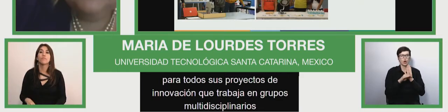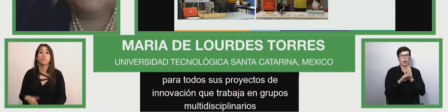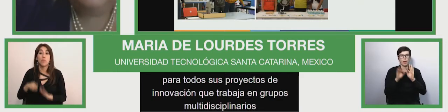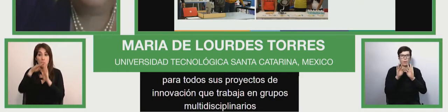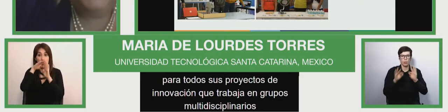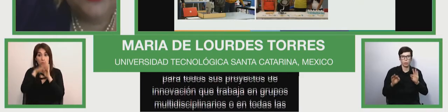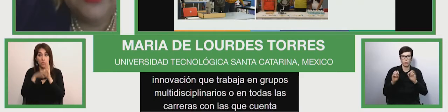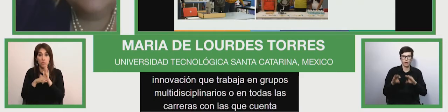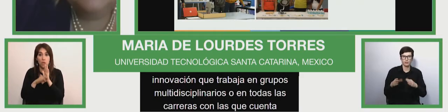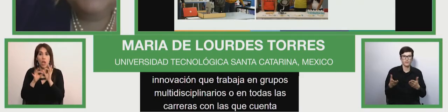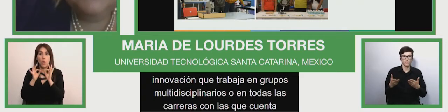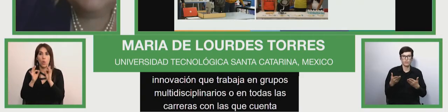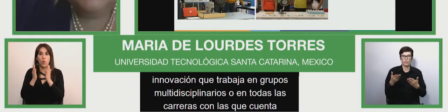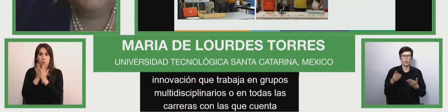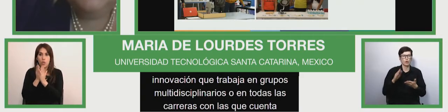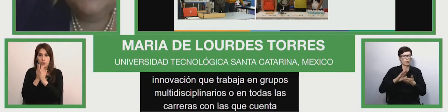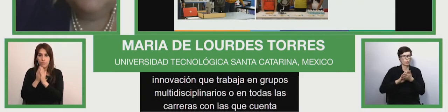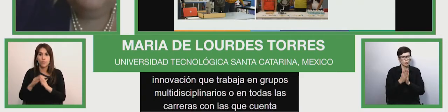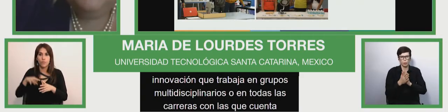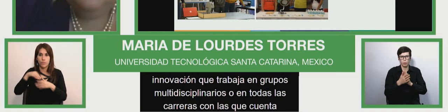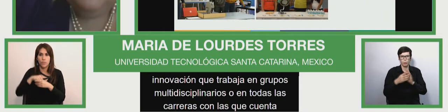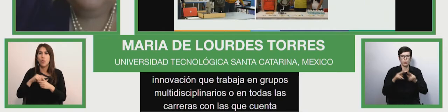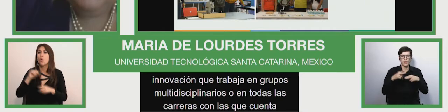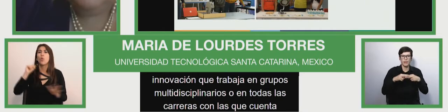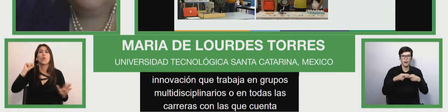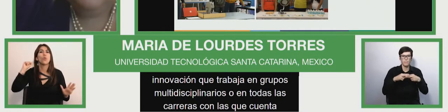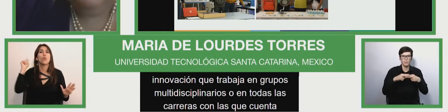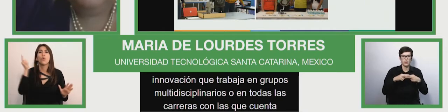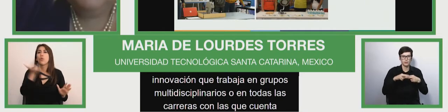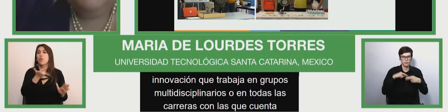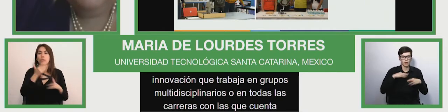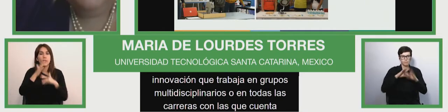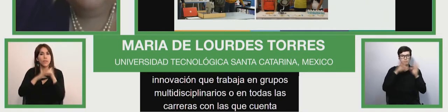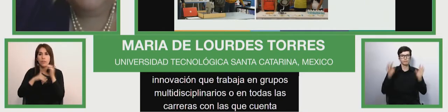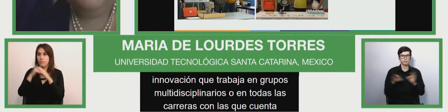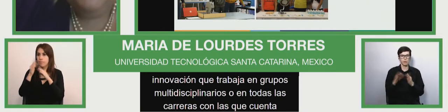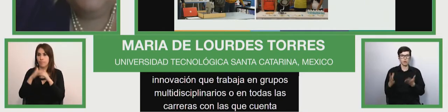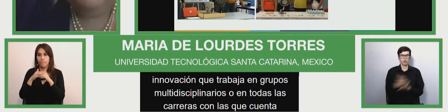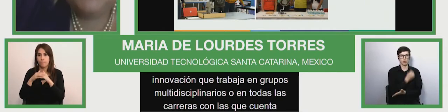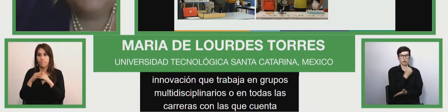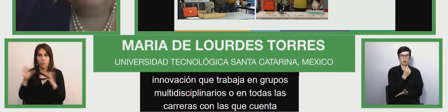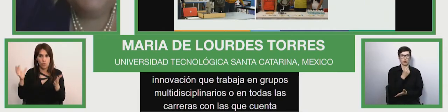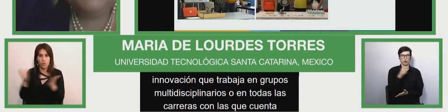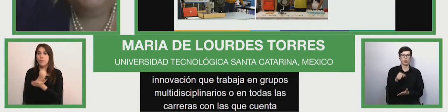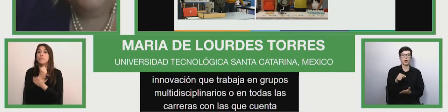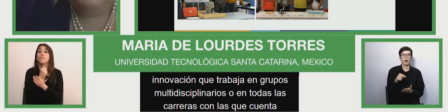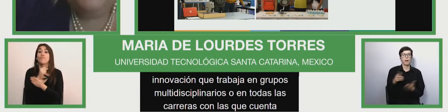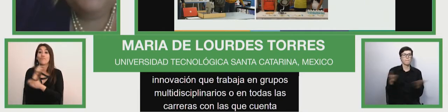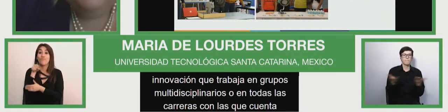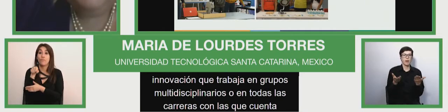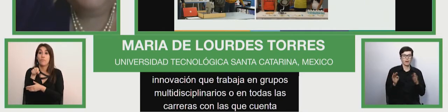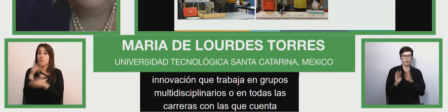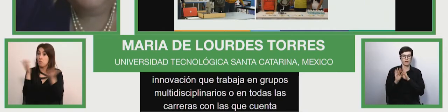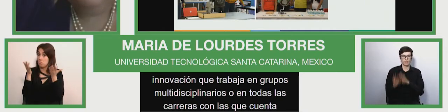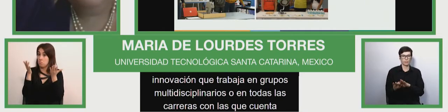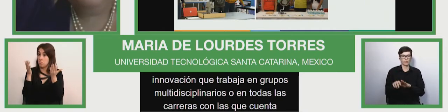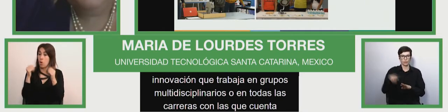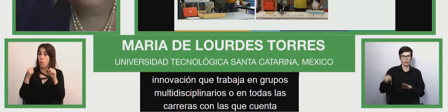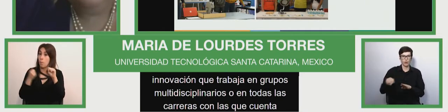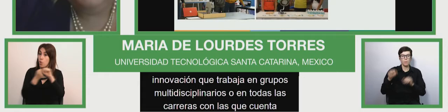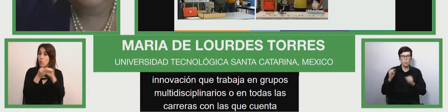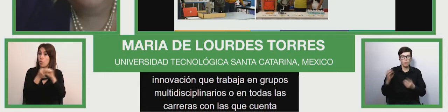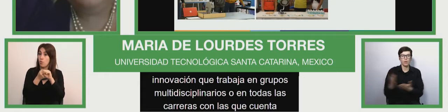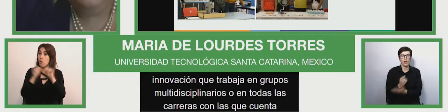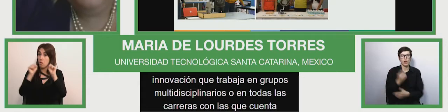valiéndose de todas las herramientas que tiene el modelo de educación inclusiva en el que los apoyamos para que ellos puedan materializar sus